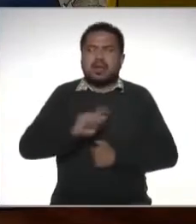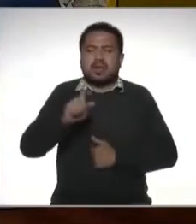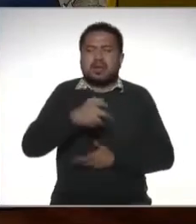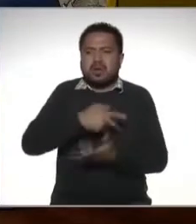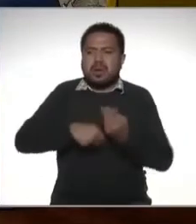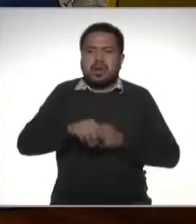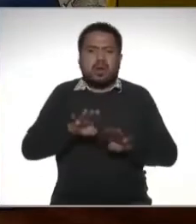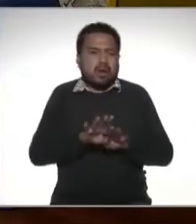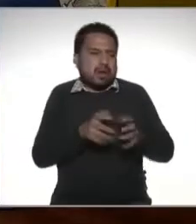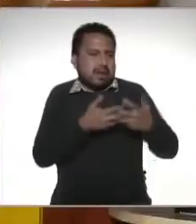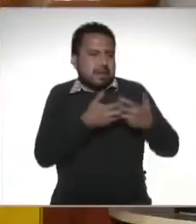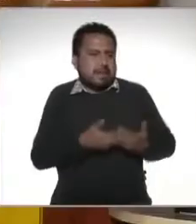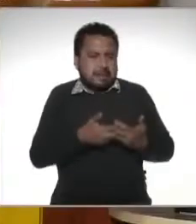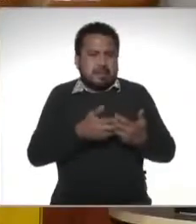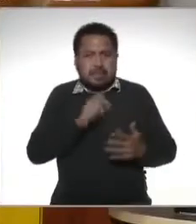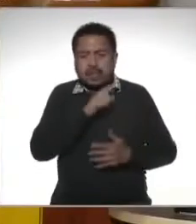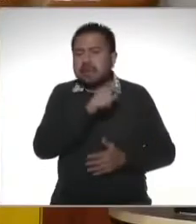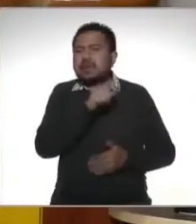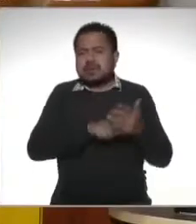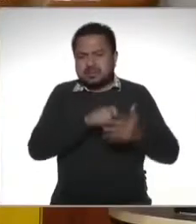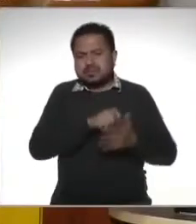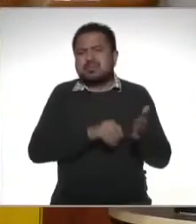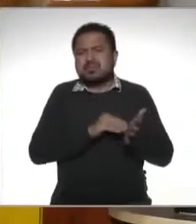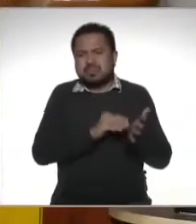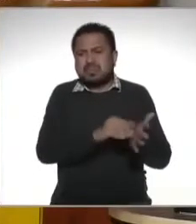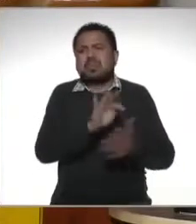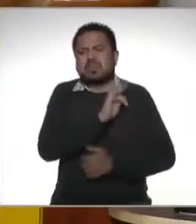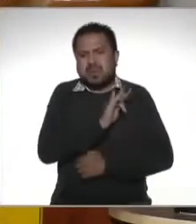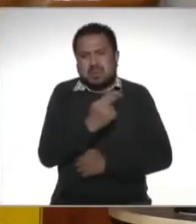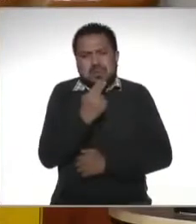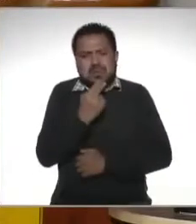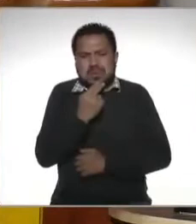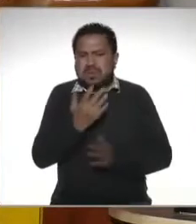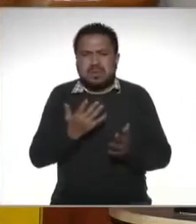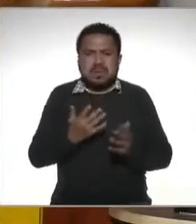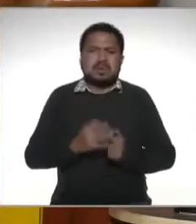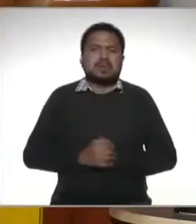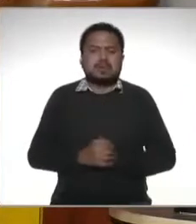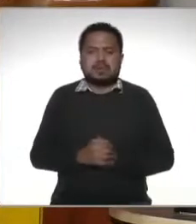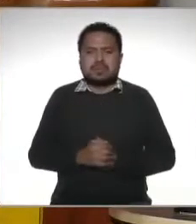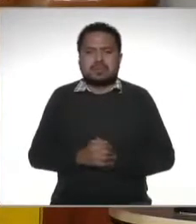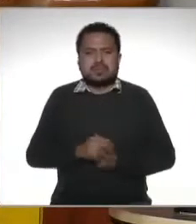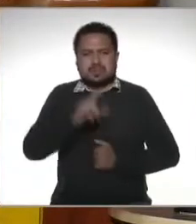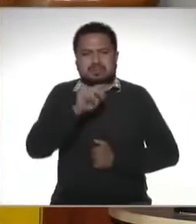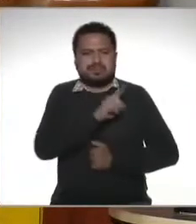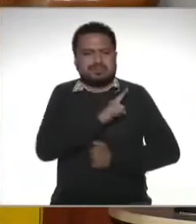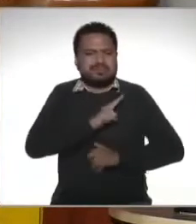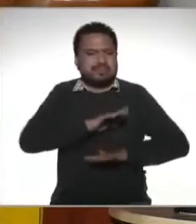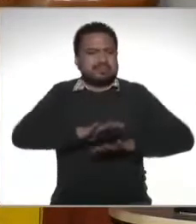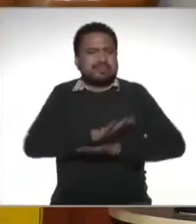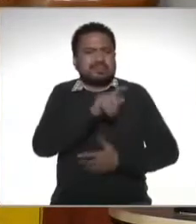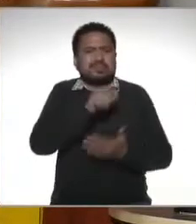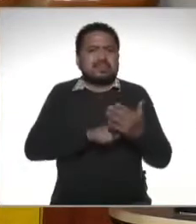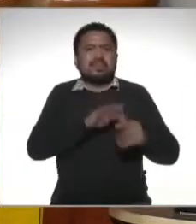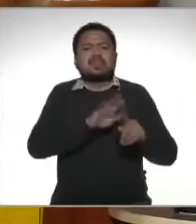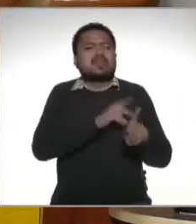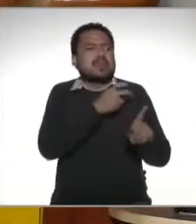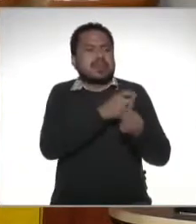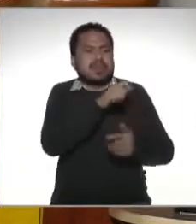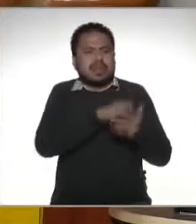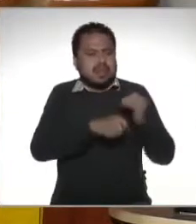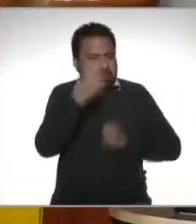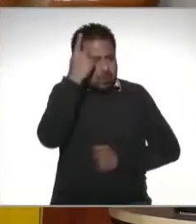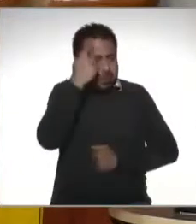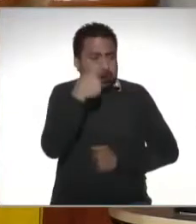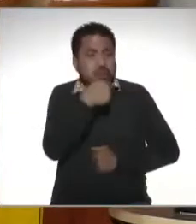por actividad empresarial su tarjeta la puede seguir ocupando no tiene que cambiar la tarjeta porque la tarjeta pues es de